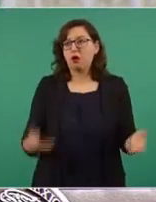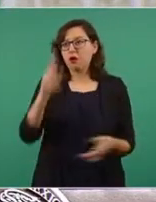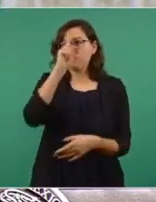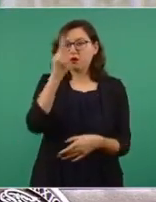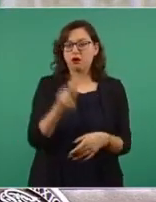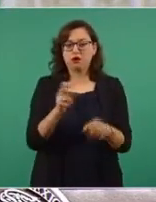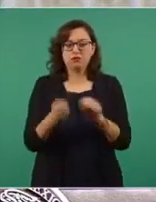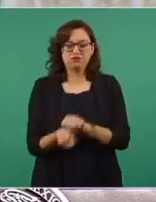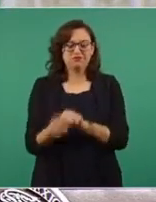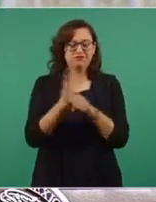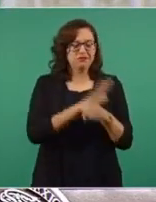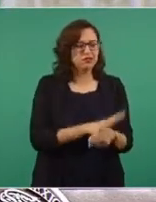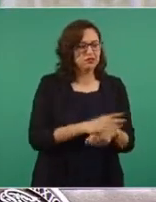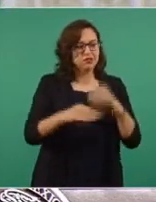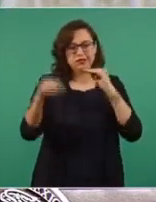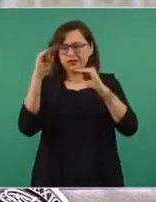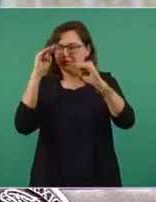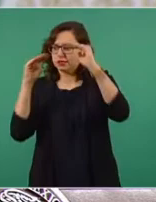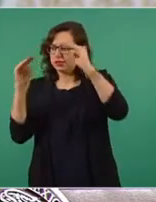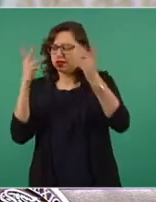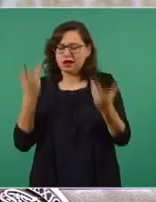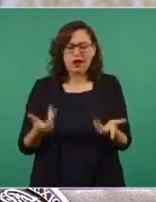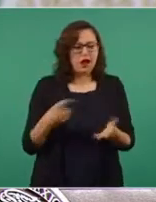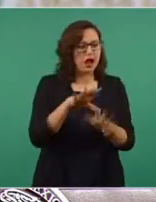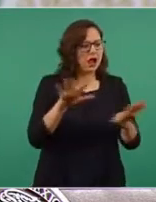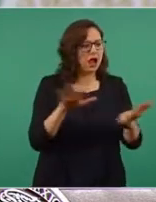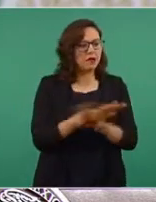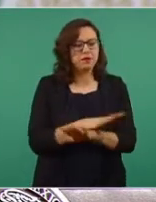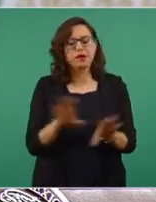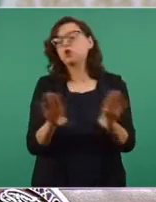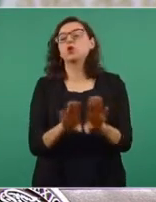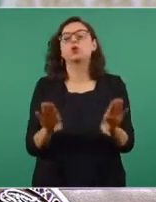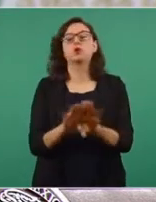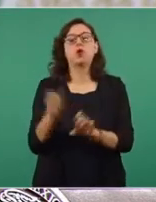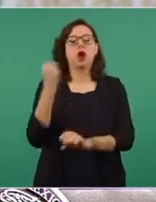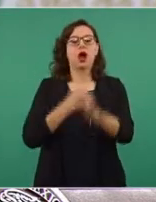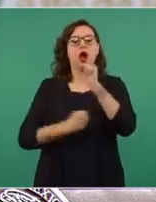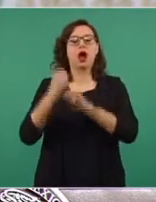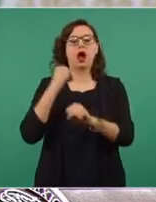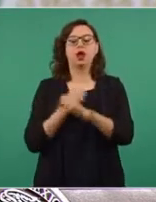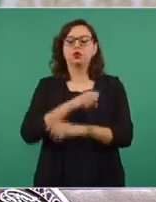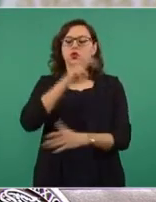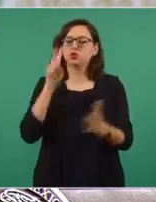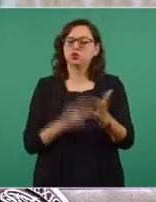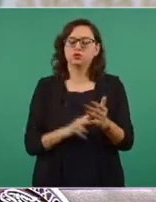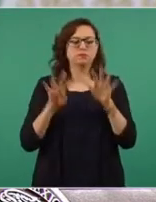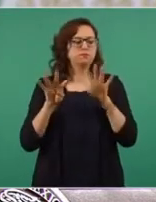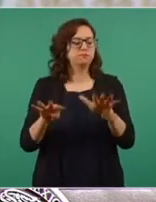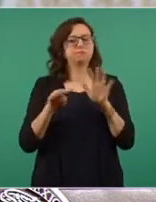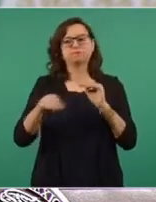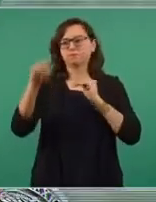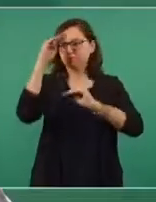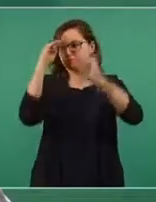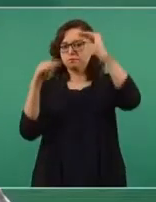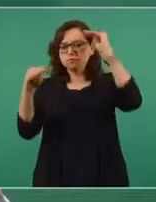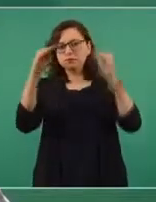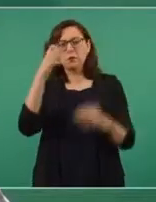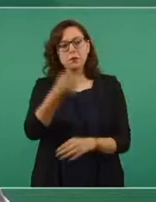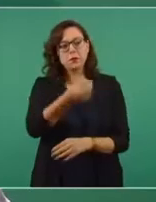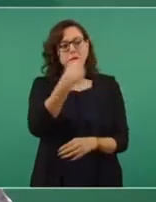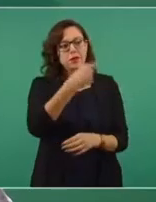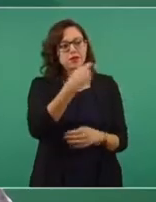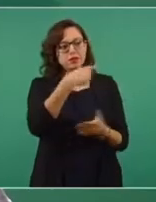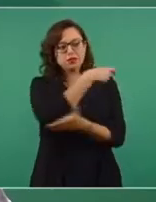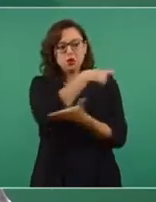había otra. Transformando el modelo. Desde 2019 se inició un nuevo proceso de planeación de la compra que se